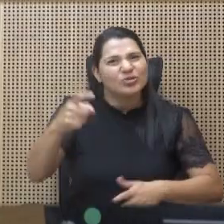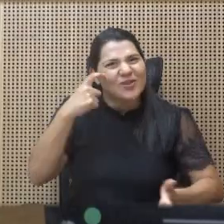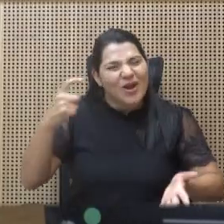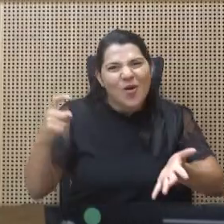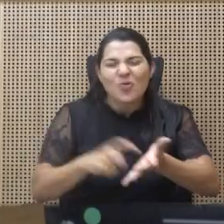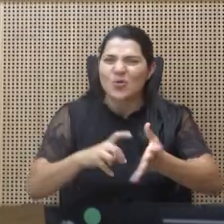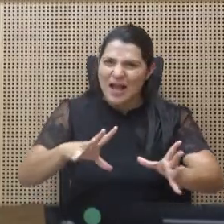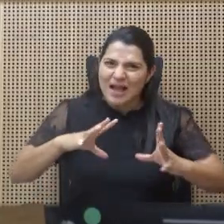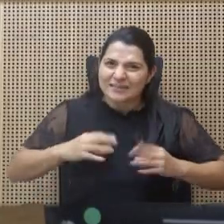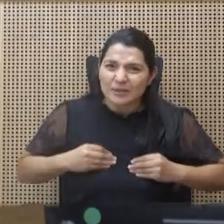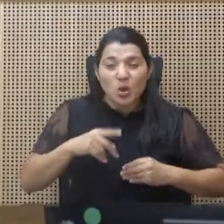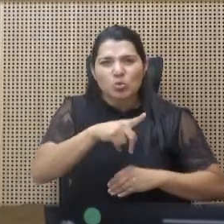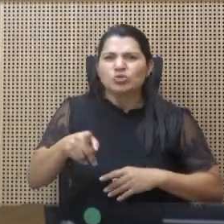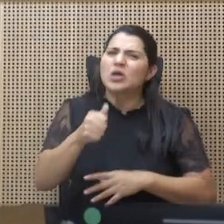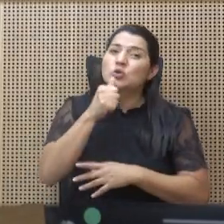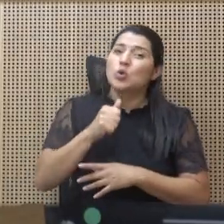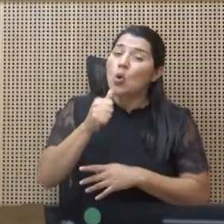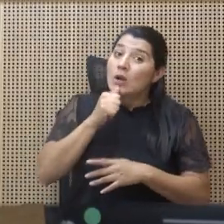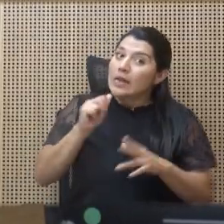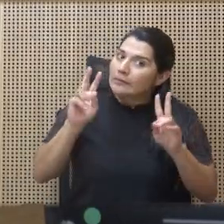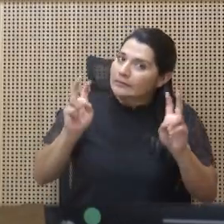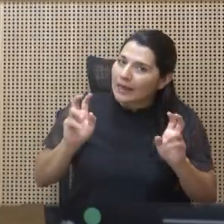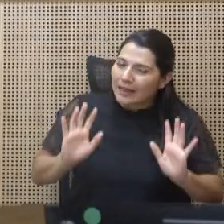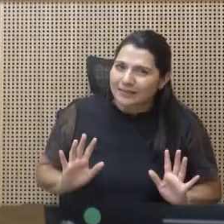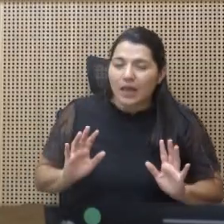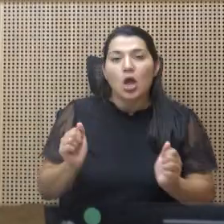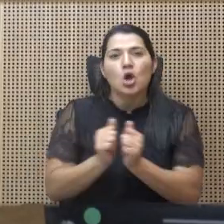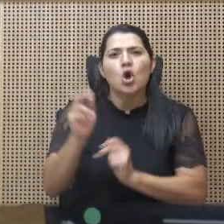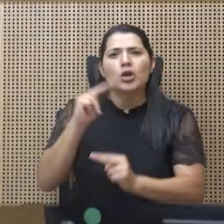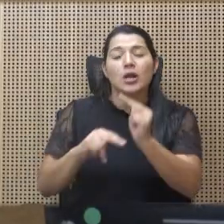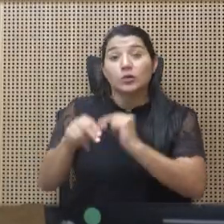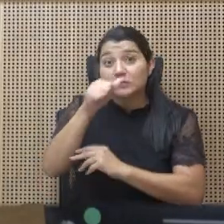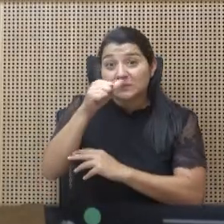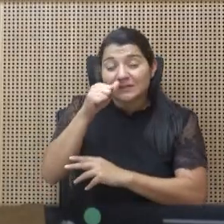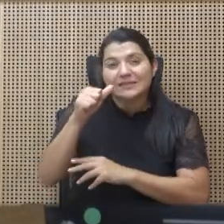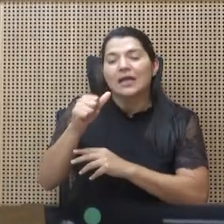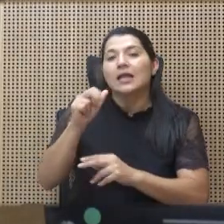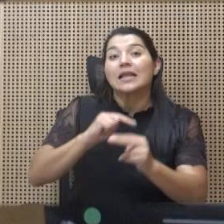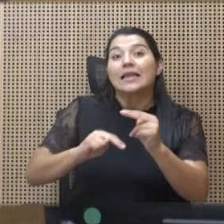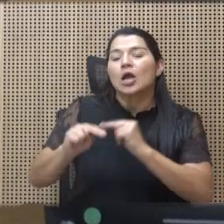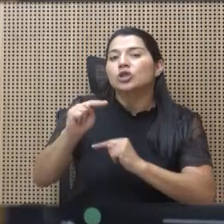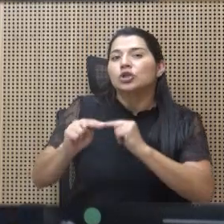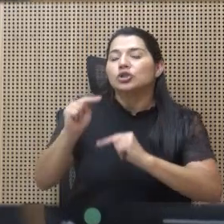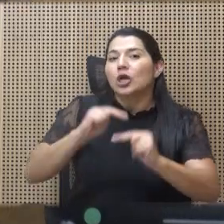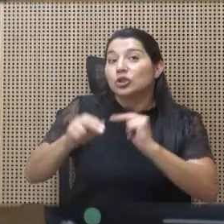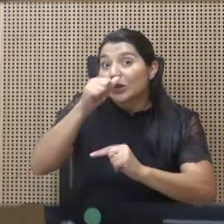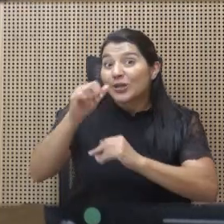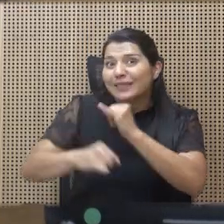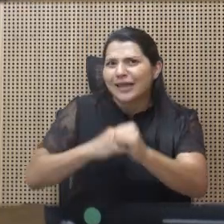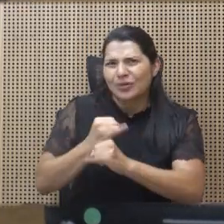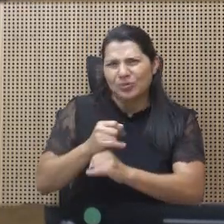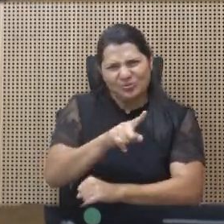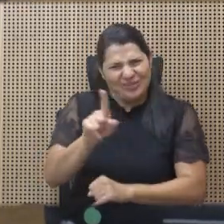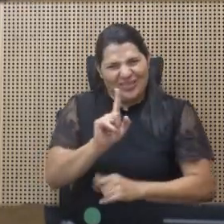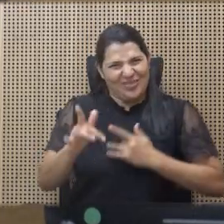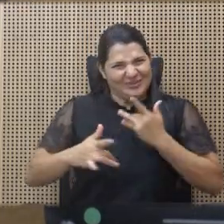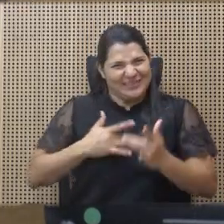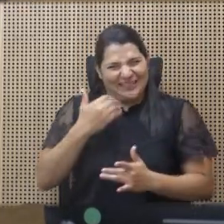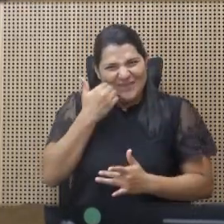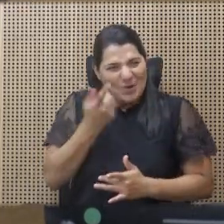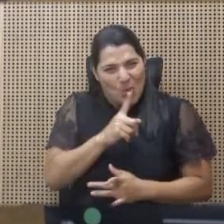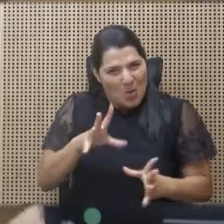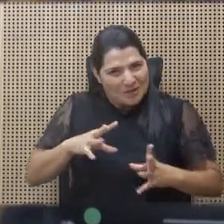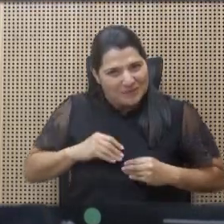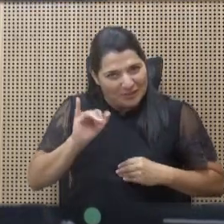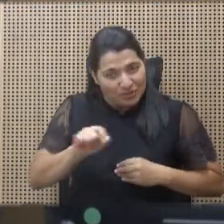son tolerantes en el mejor de los casos con el narcotráfico internacional. No les da ni pena no reconocer eso, por lo